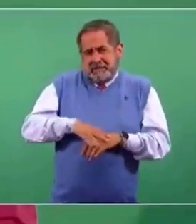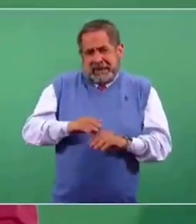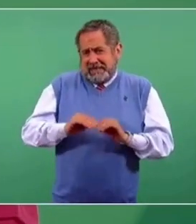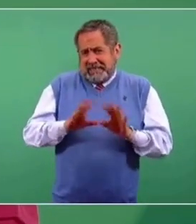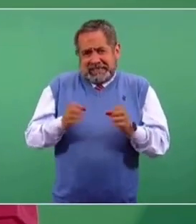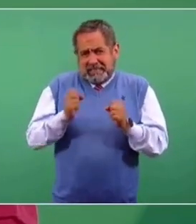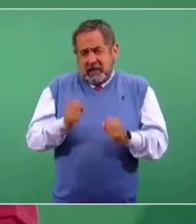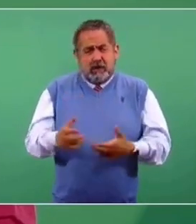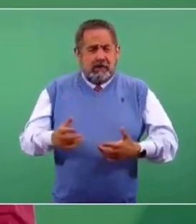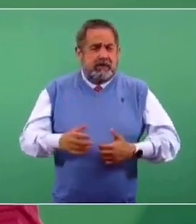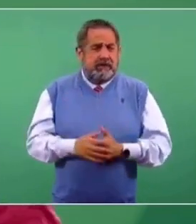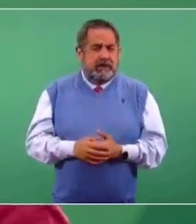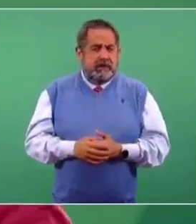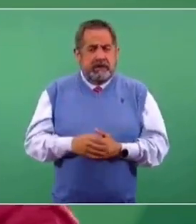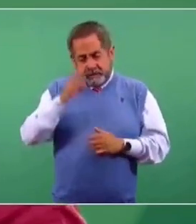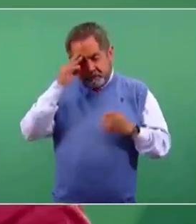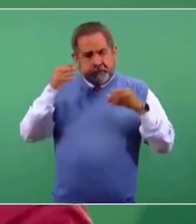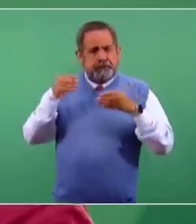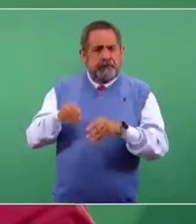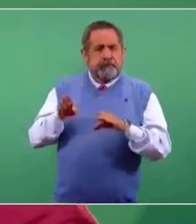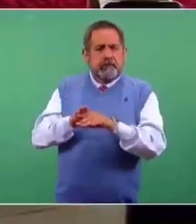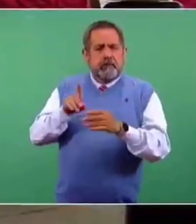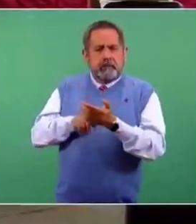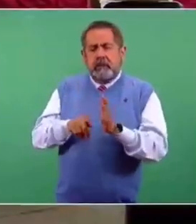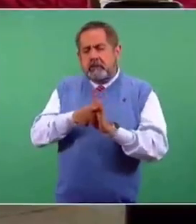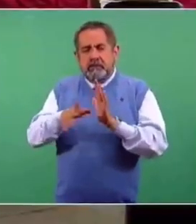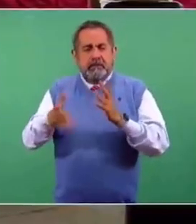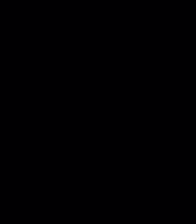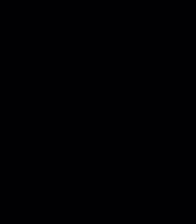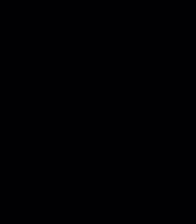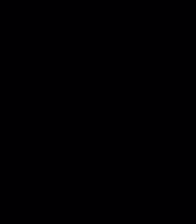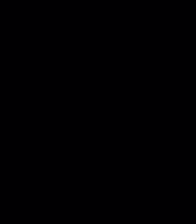dedicada del periodismo.